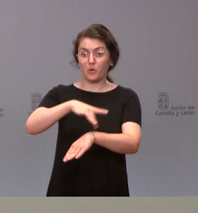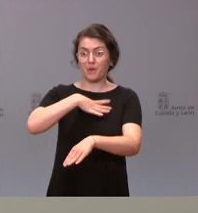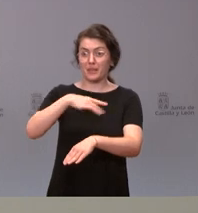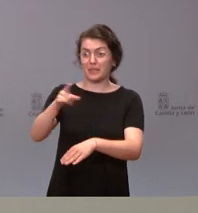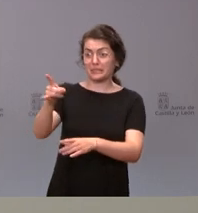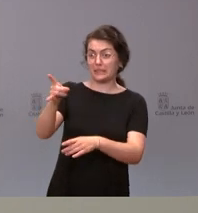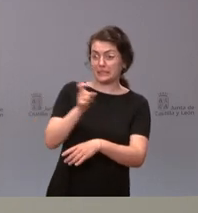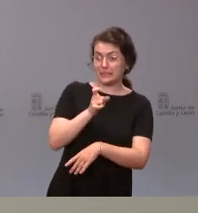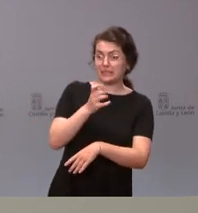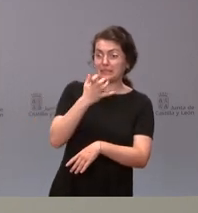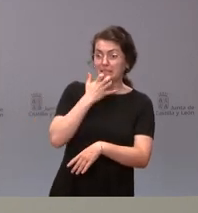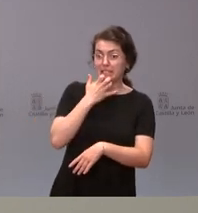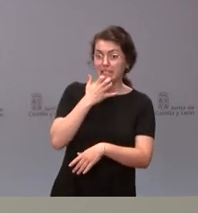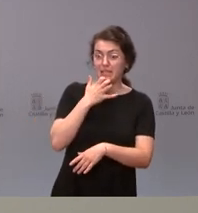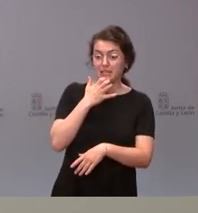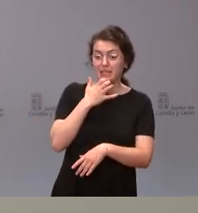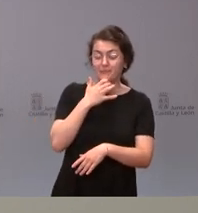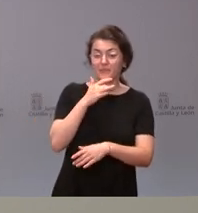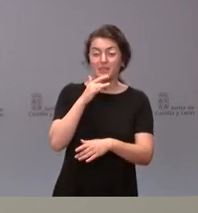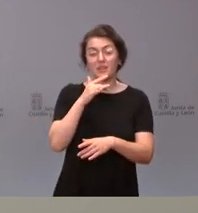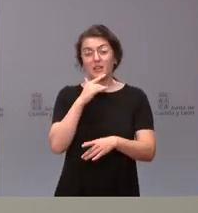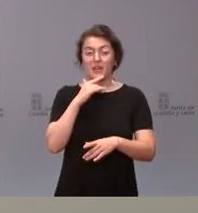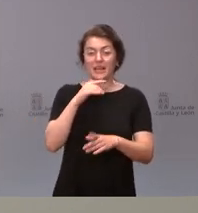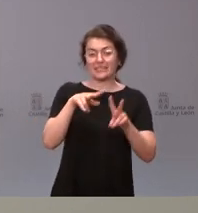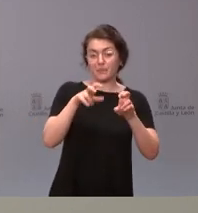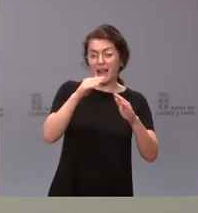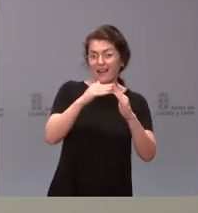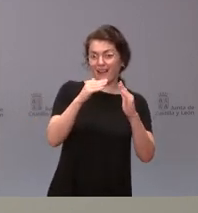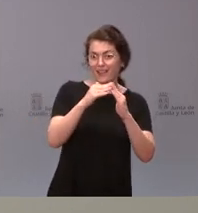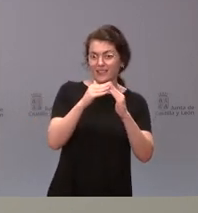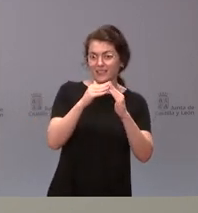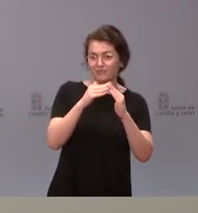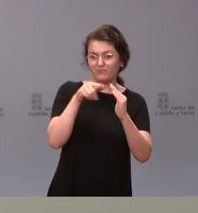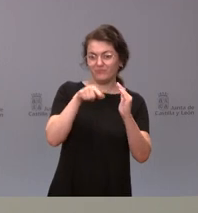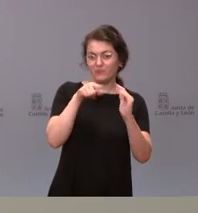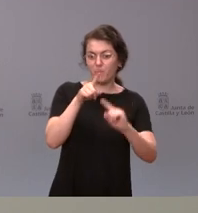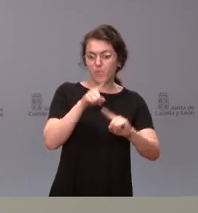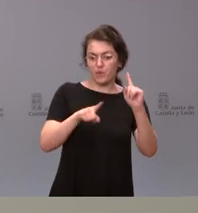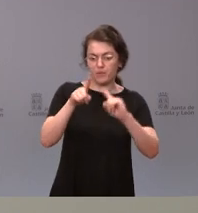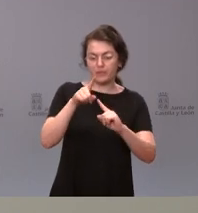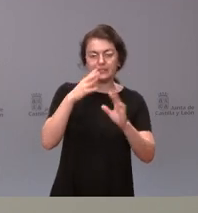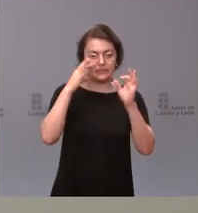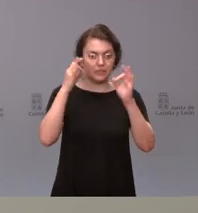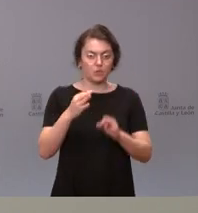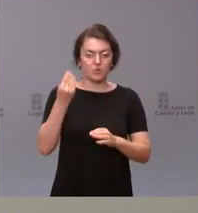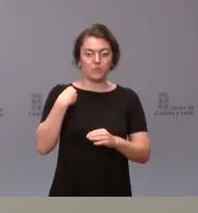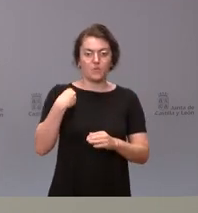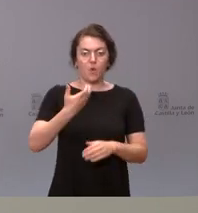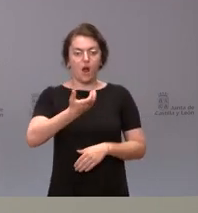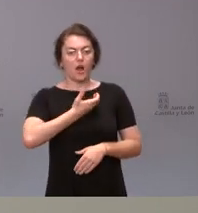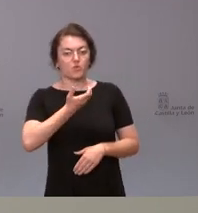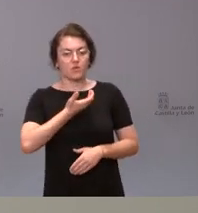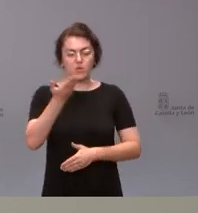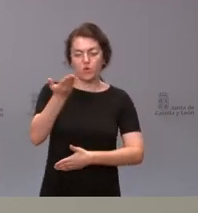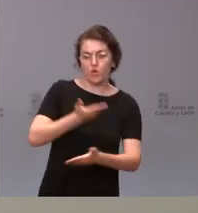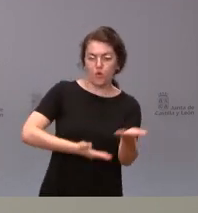de la vivienda algunos de los problemas que pudieran generar alguna restricción, pues estoy seguro que en colaboración con los ayuntamientos se harían los esfuerzos